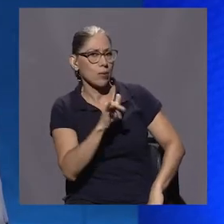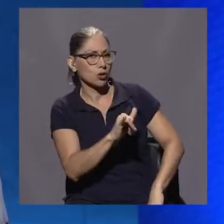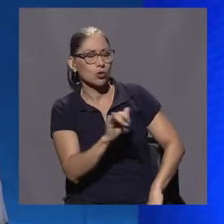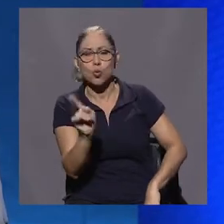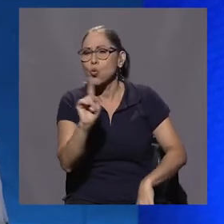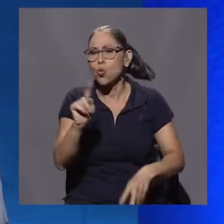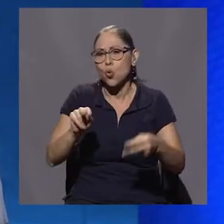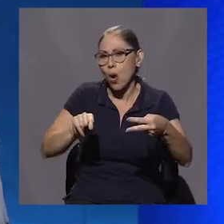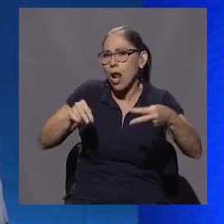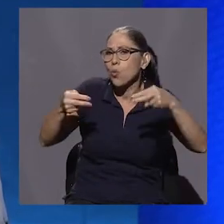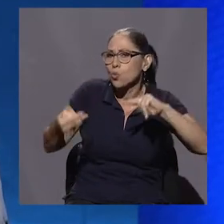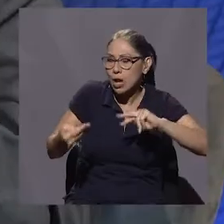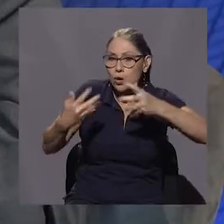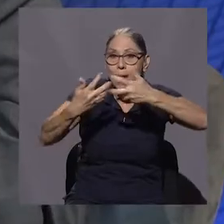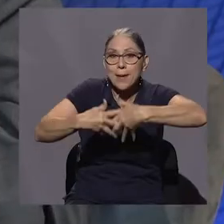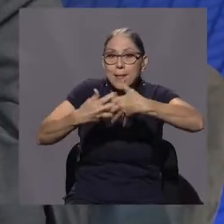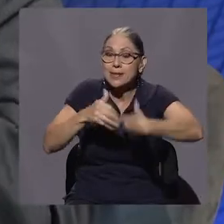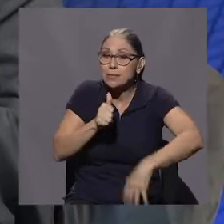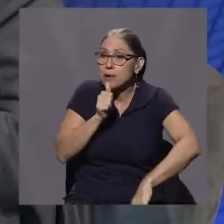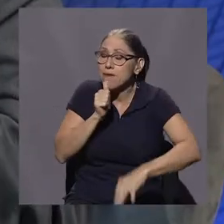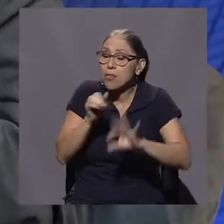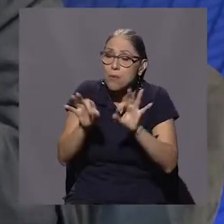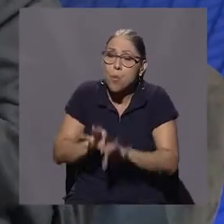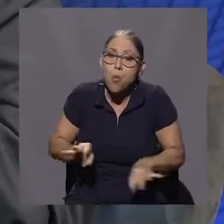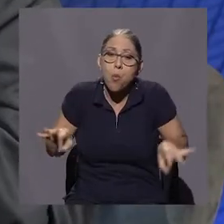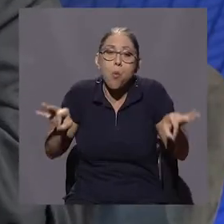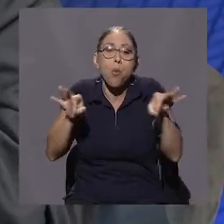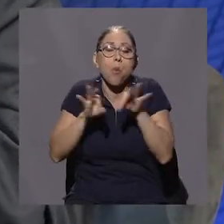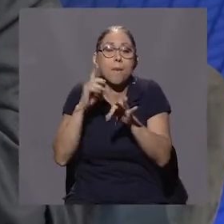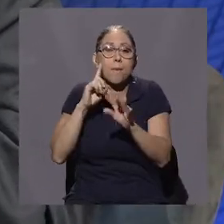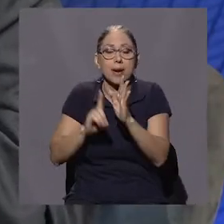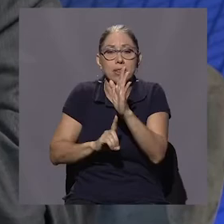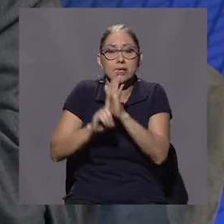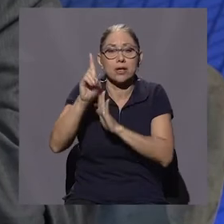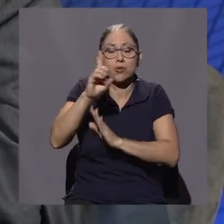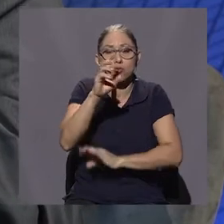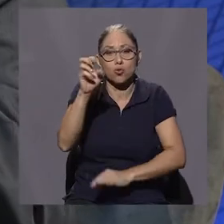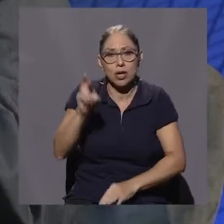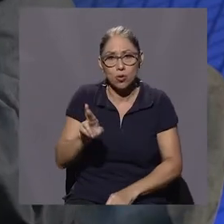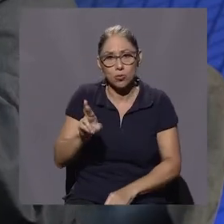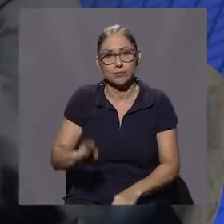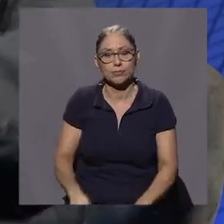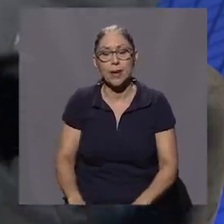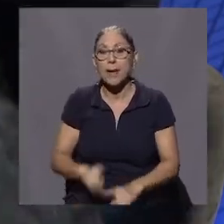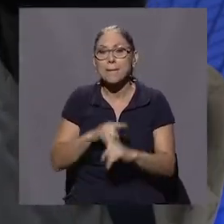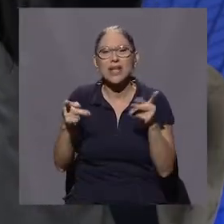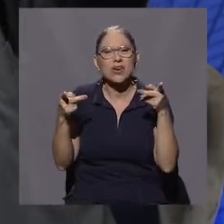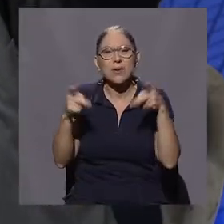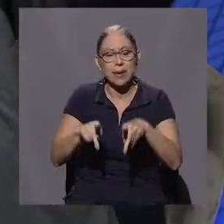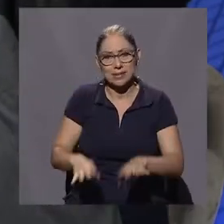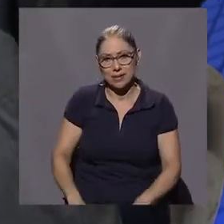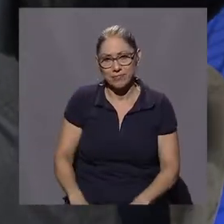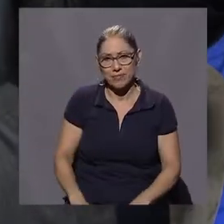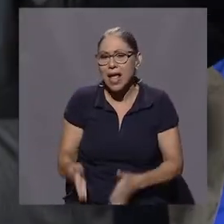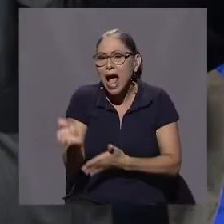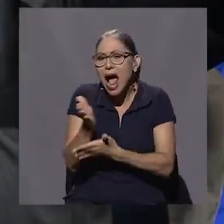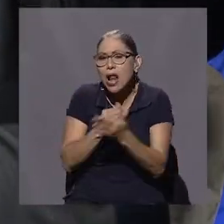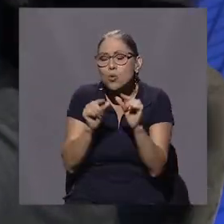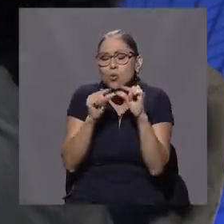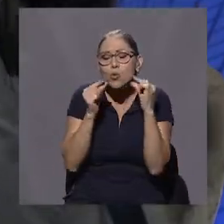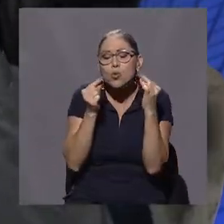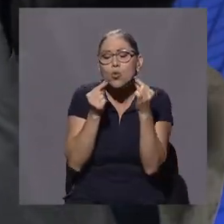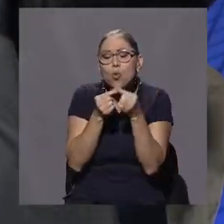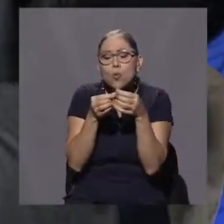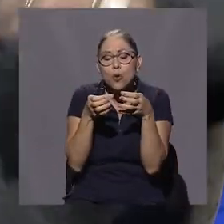Ese es, al contrario, la empresa privada es fundamental para el desarrollo de este país. Lo que pasa, que en esa cúpula